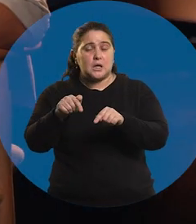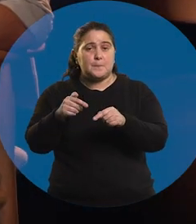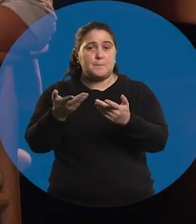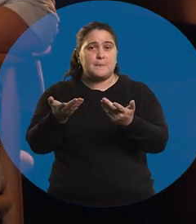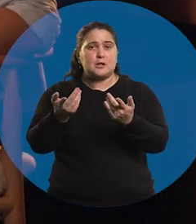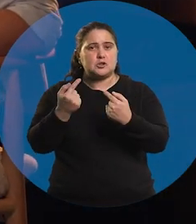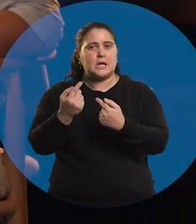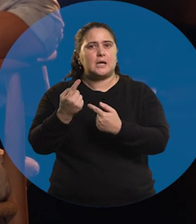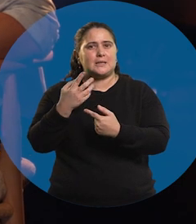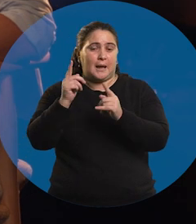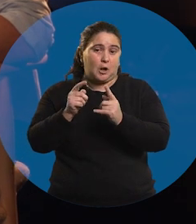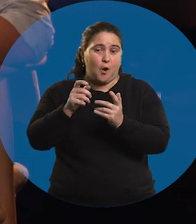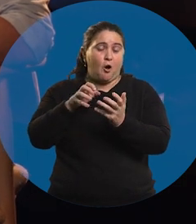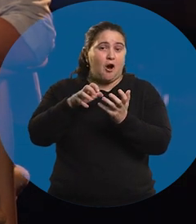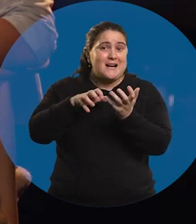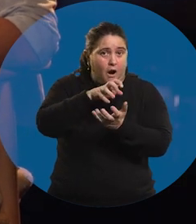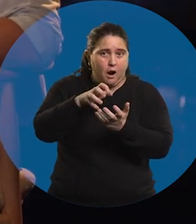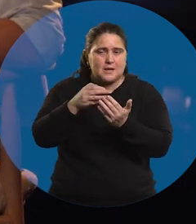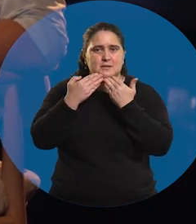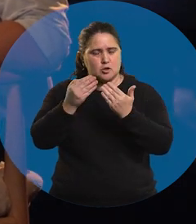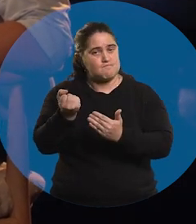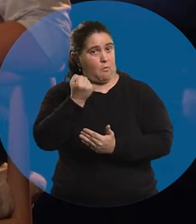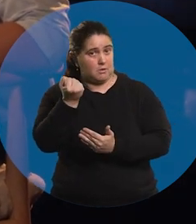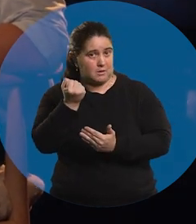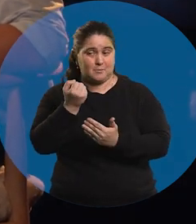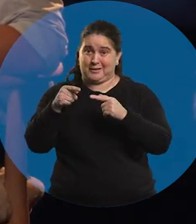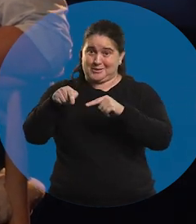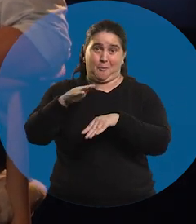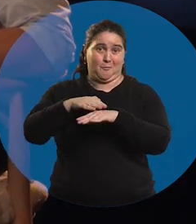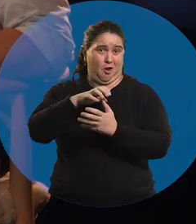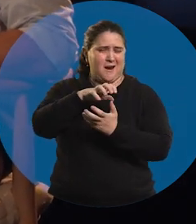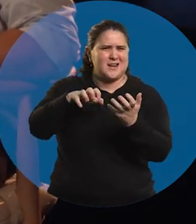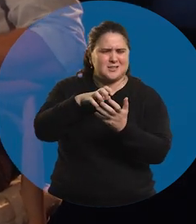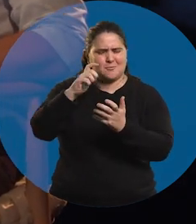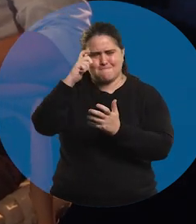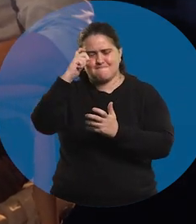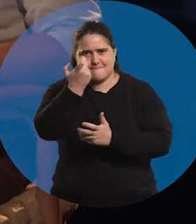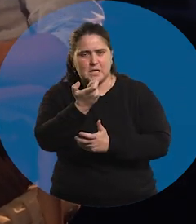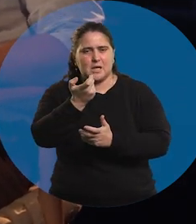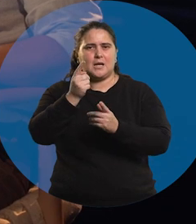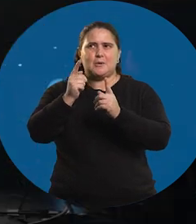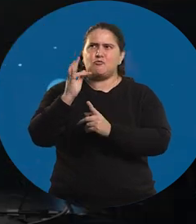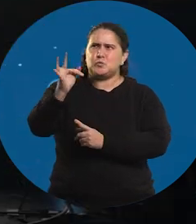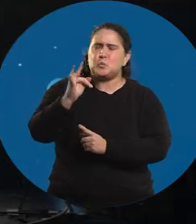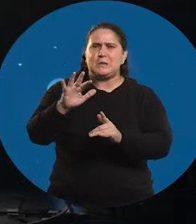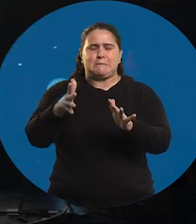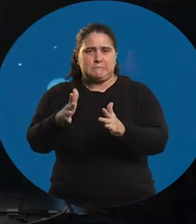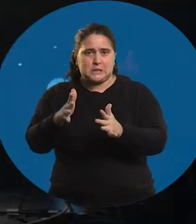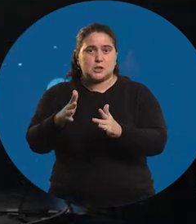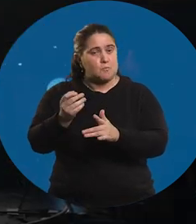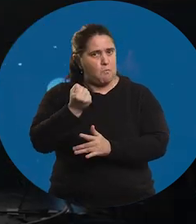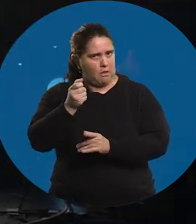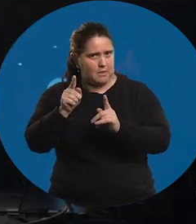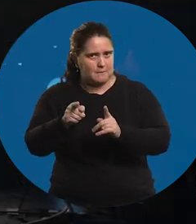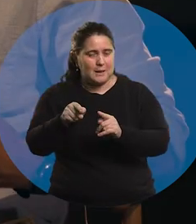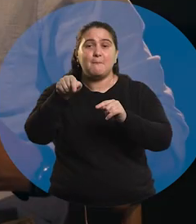Hay un valor en la crisis también, porque esos momentos son de crisis existenciales. potenciales, de futuro y demás.